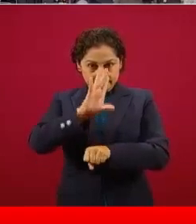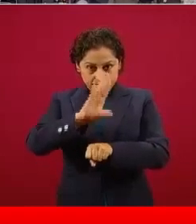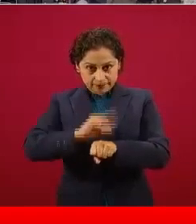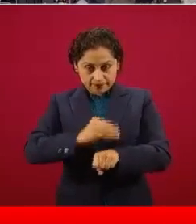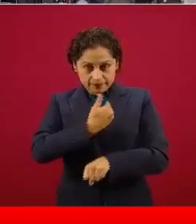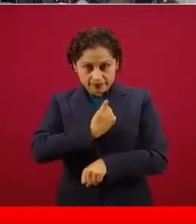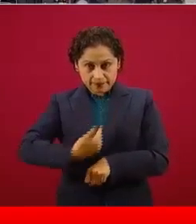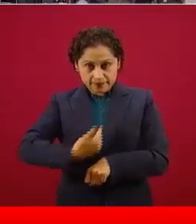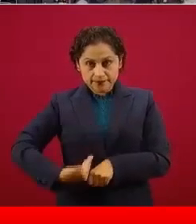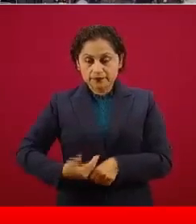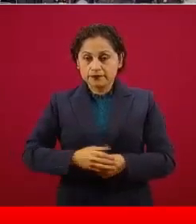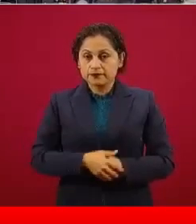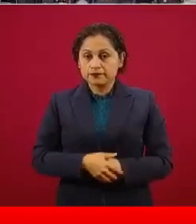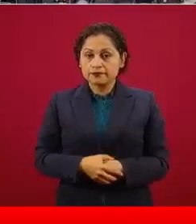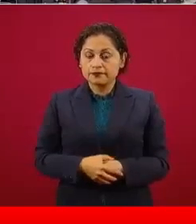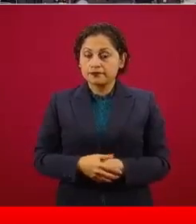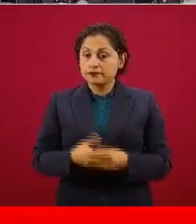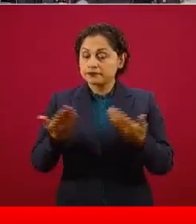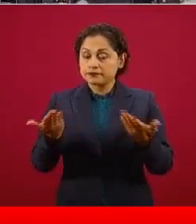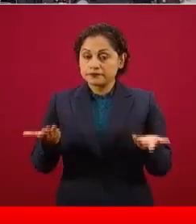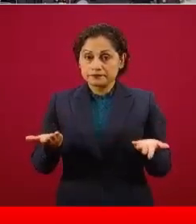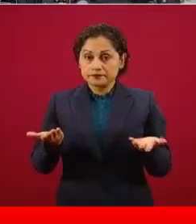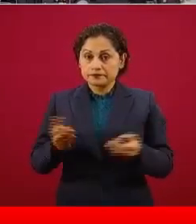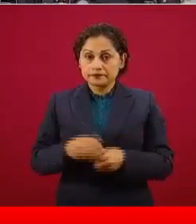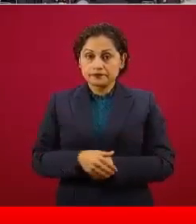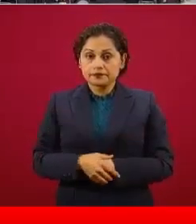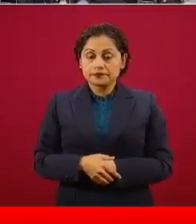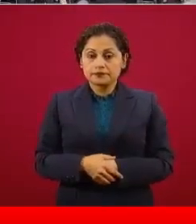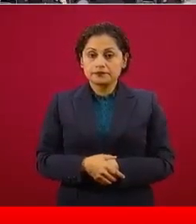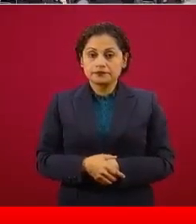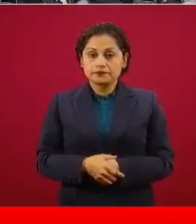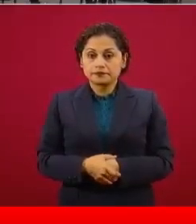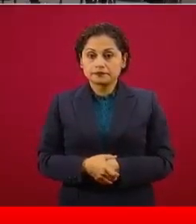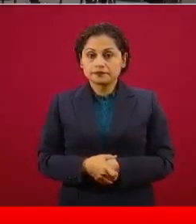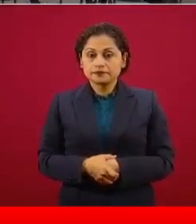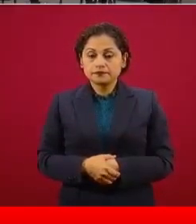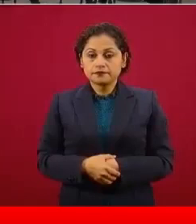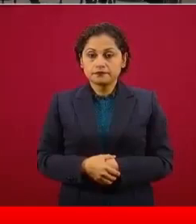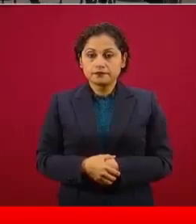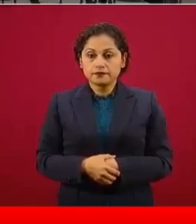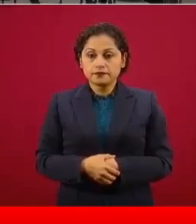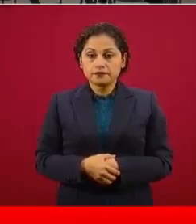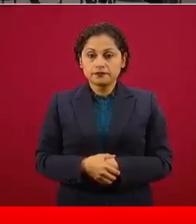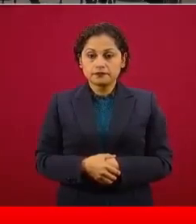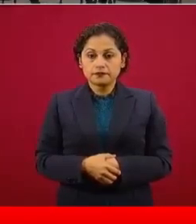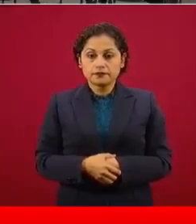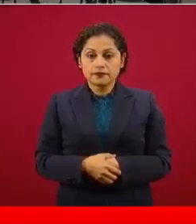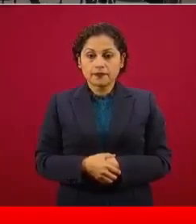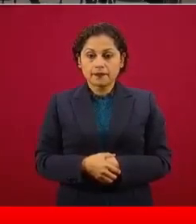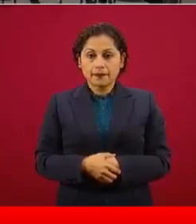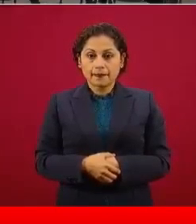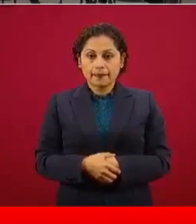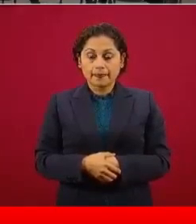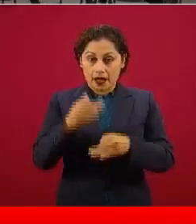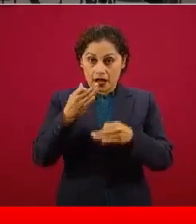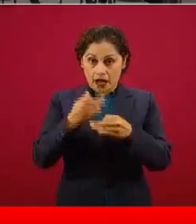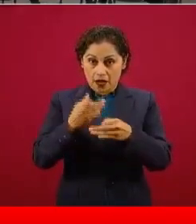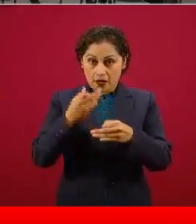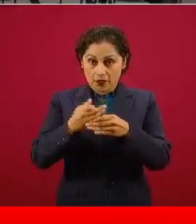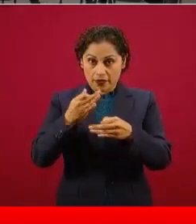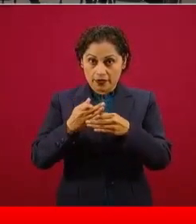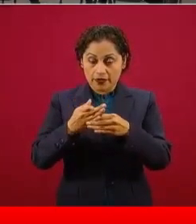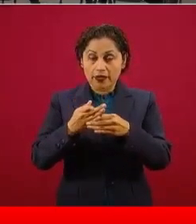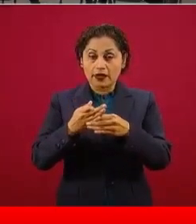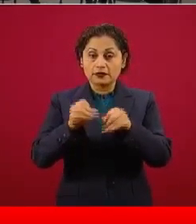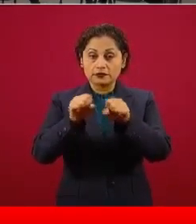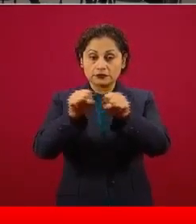Señor presidente, pues en estos momentos en donde el Sistema Nacional de Salud